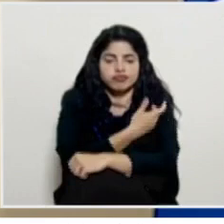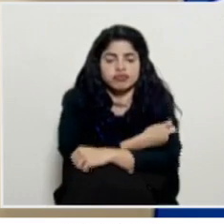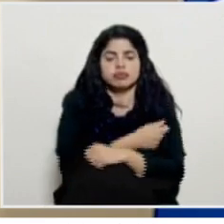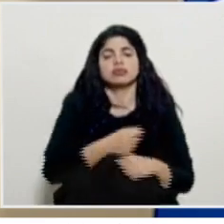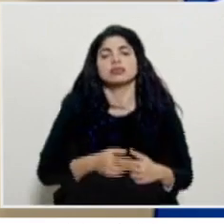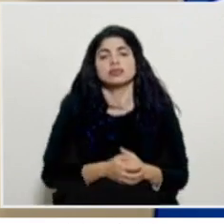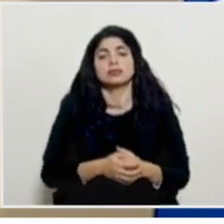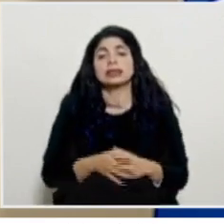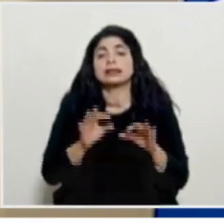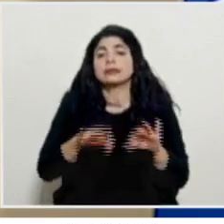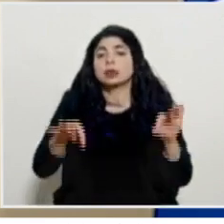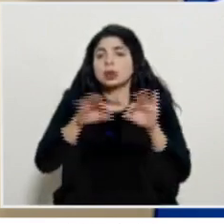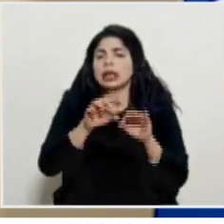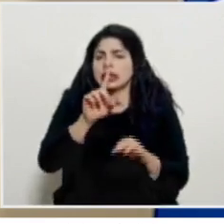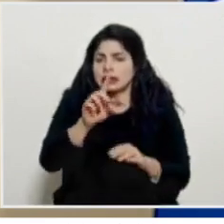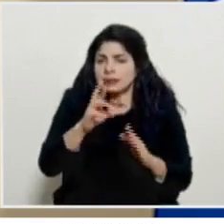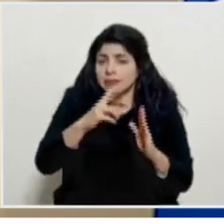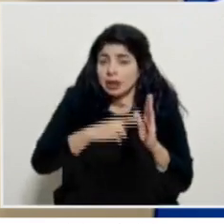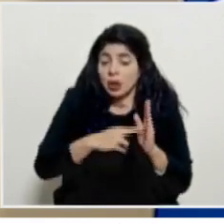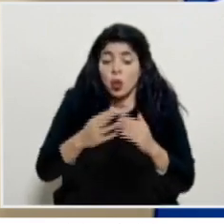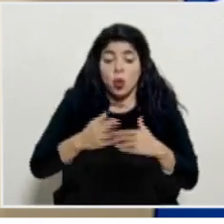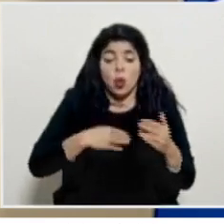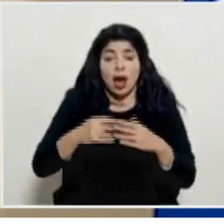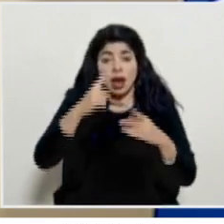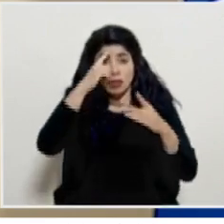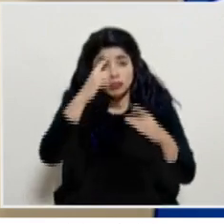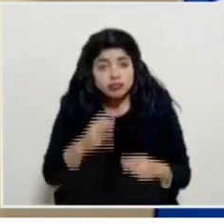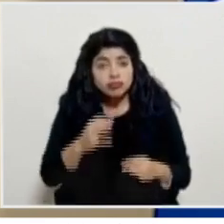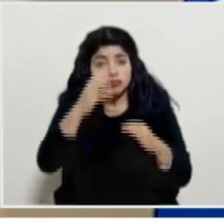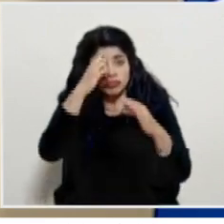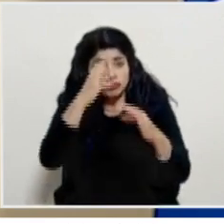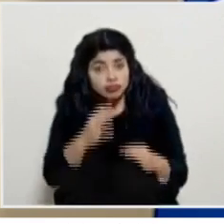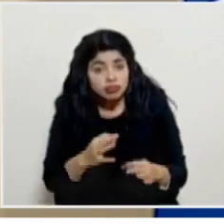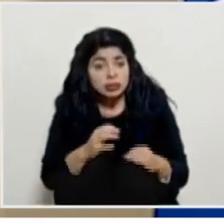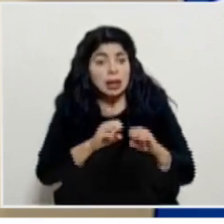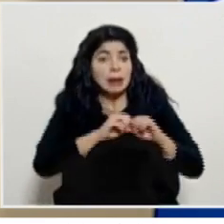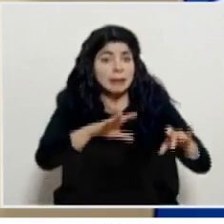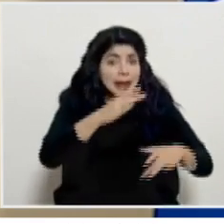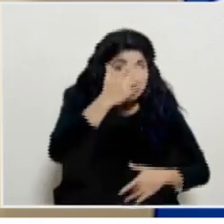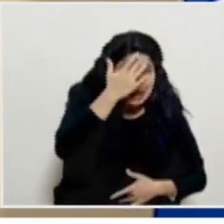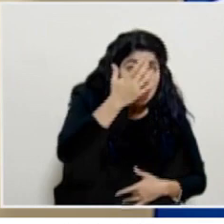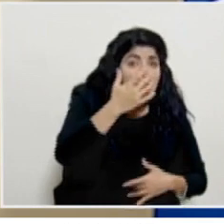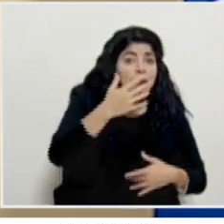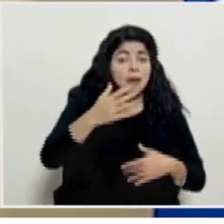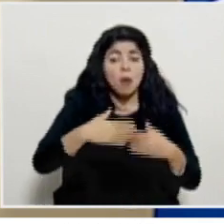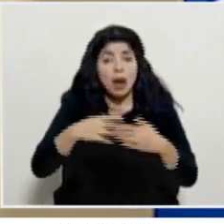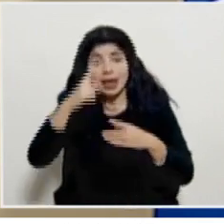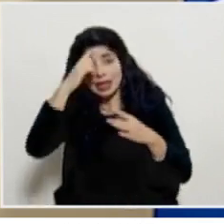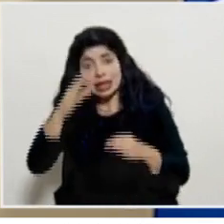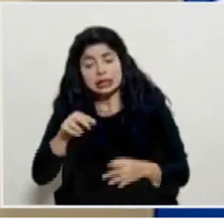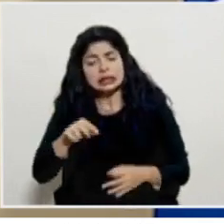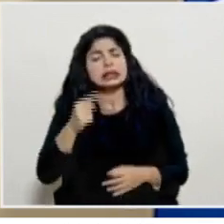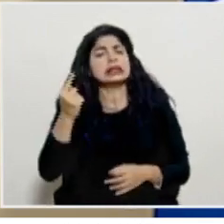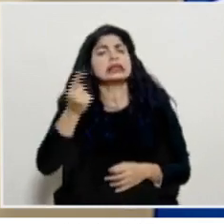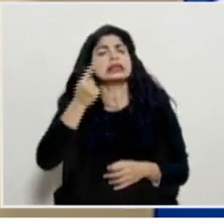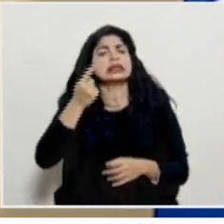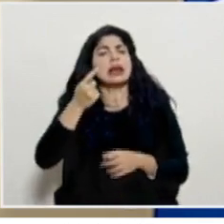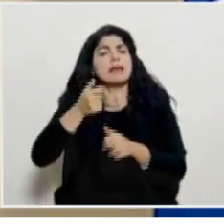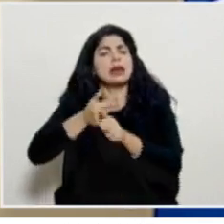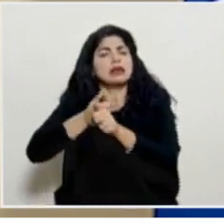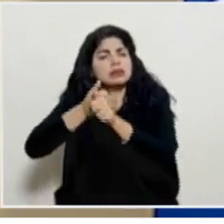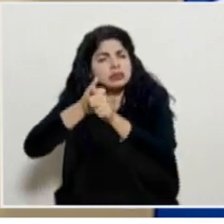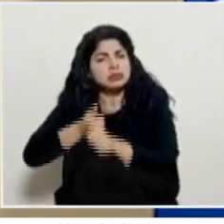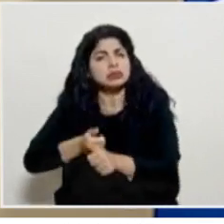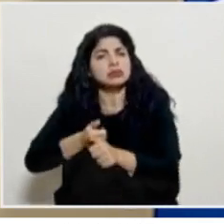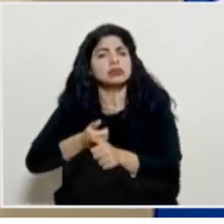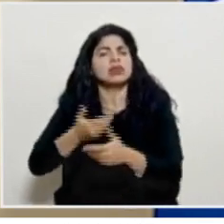importante aquí reiterar que todas las decisiones que hemos tomado con respecto a la pandemia se han tomado y se tomarán tomando